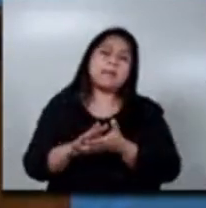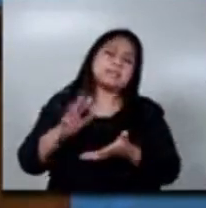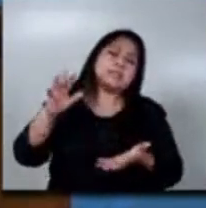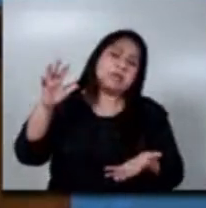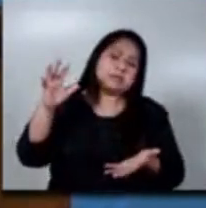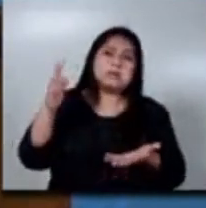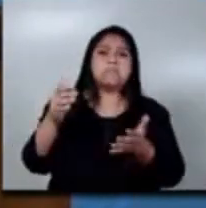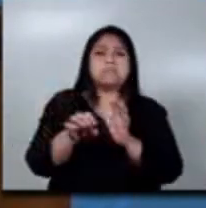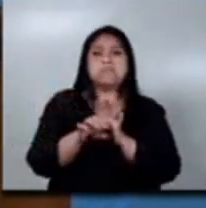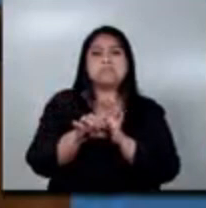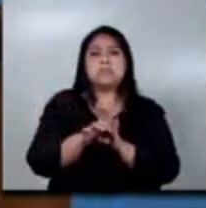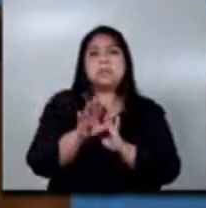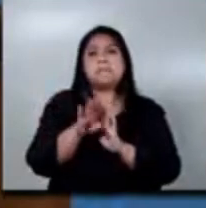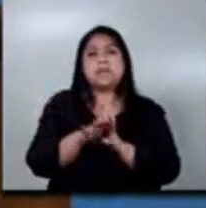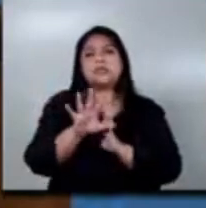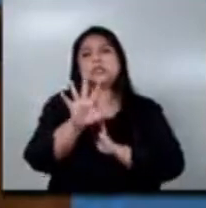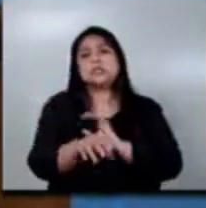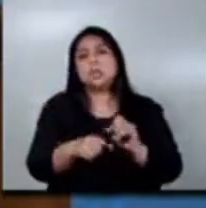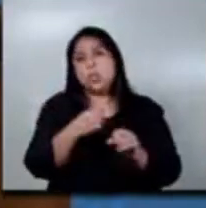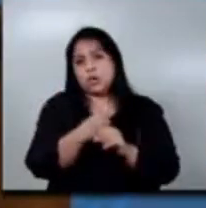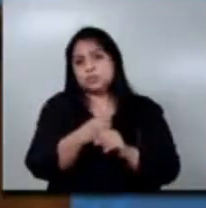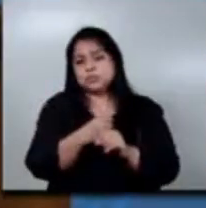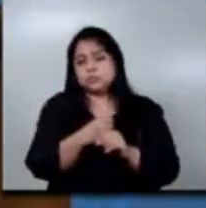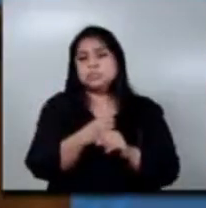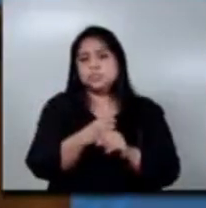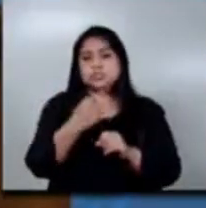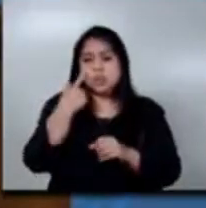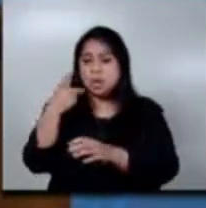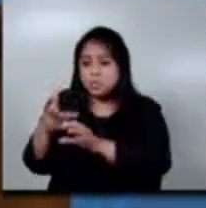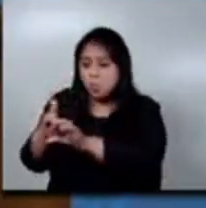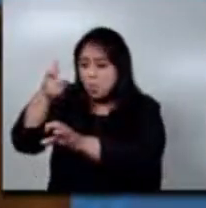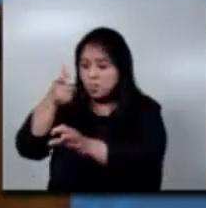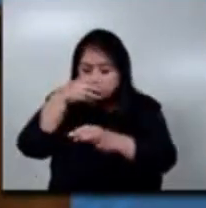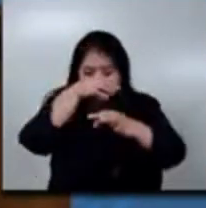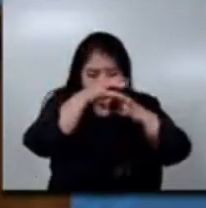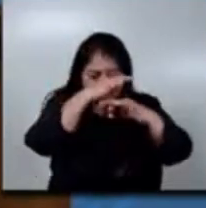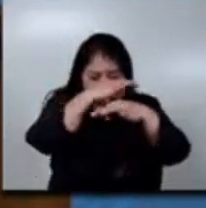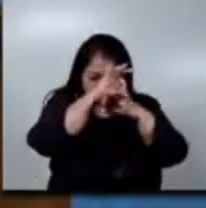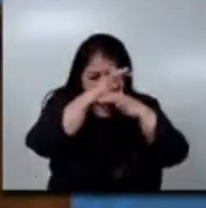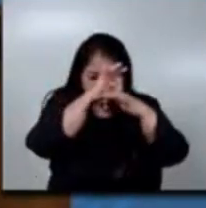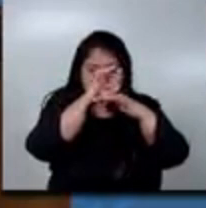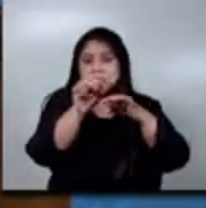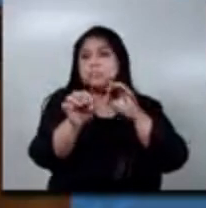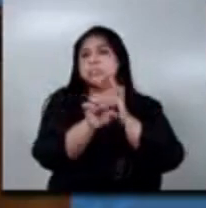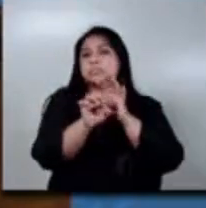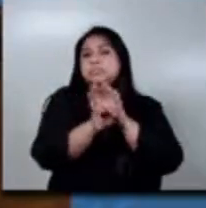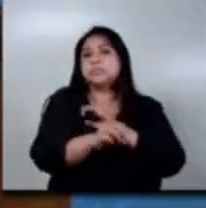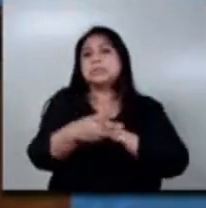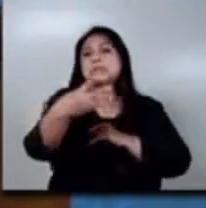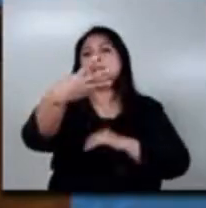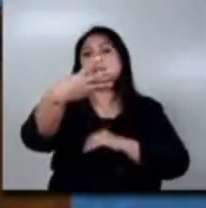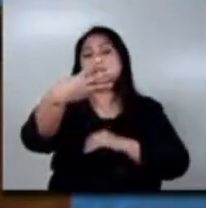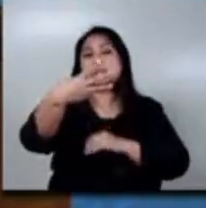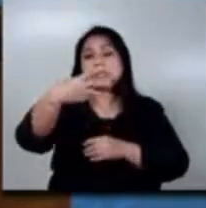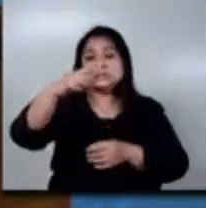como menores de cinco años, en donde se les puede tamizar a través de tres gotitas